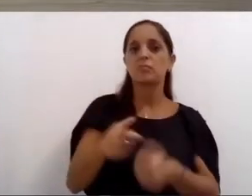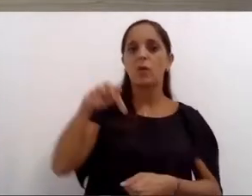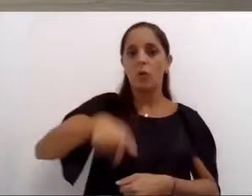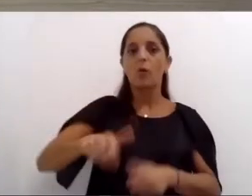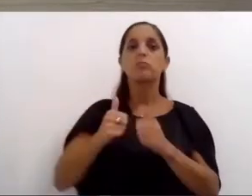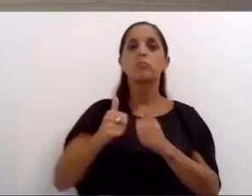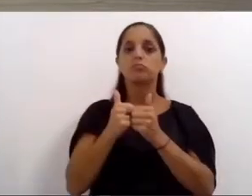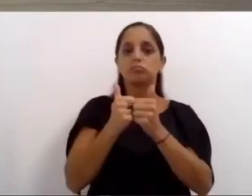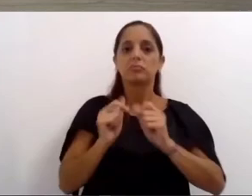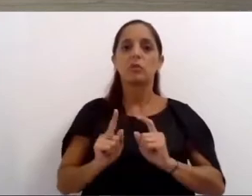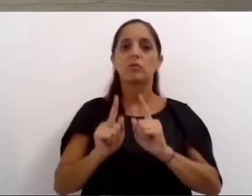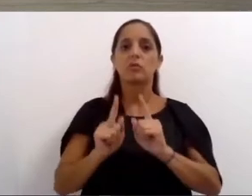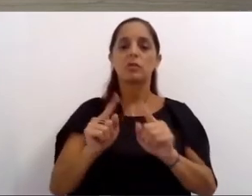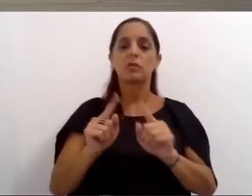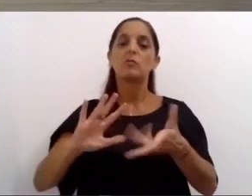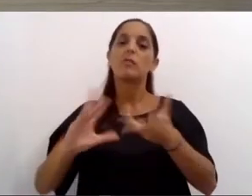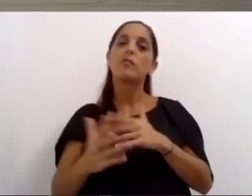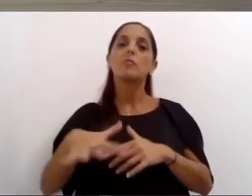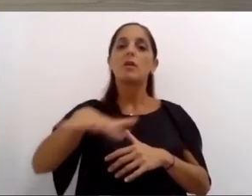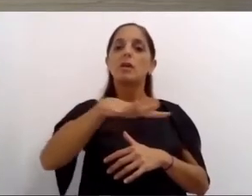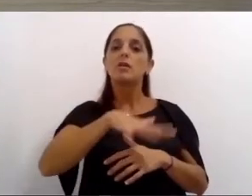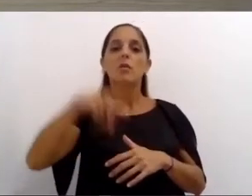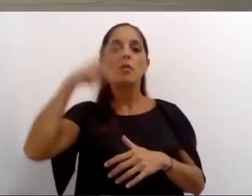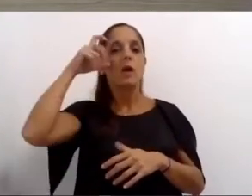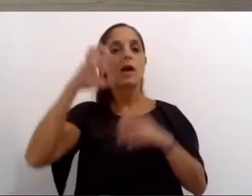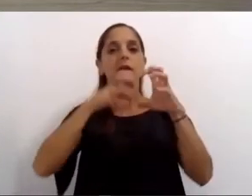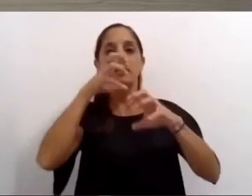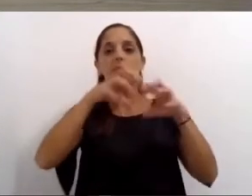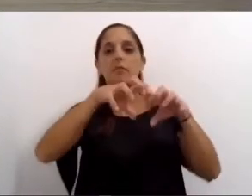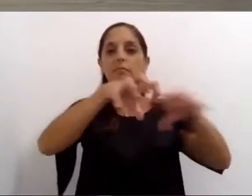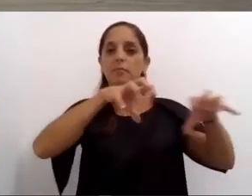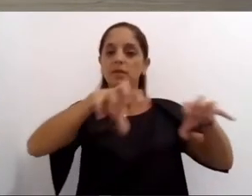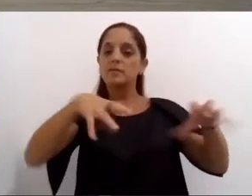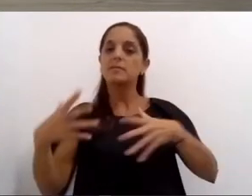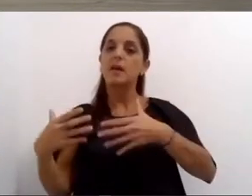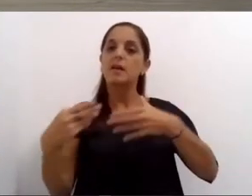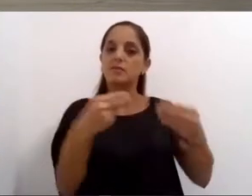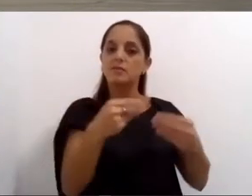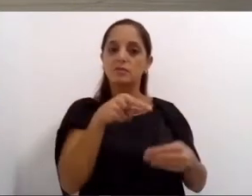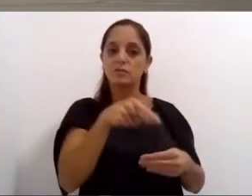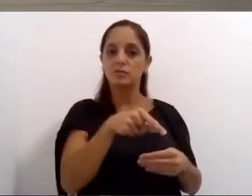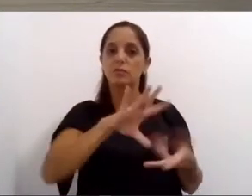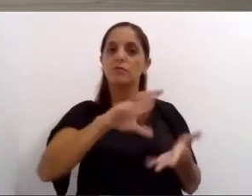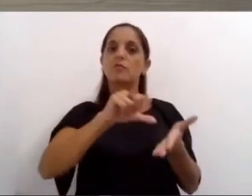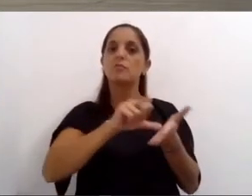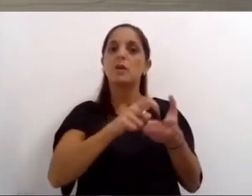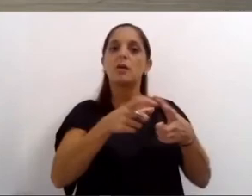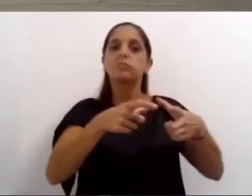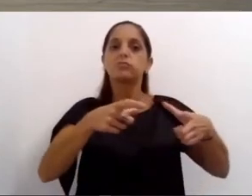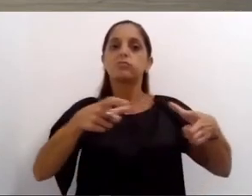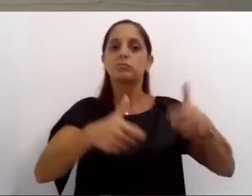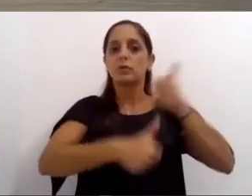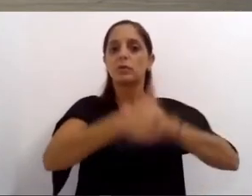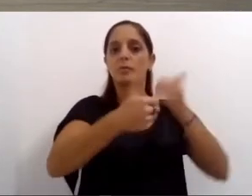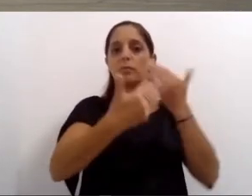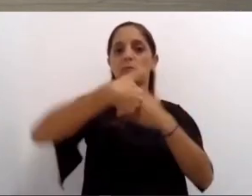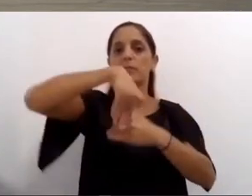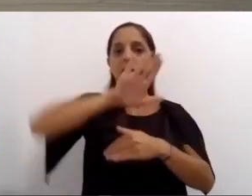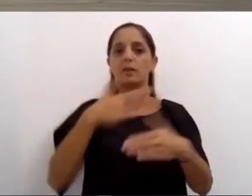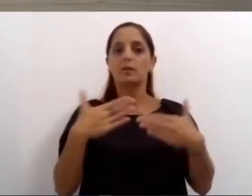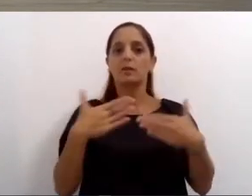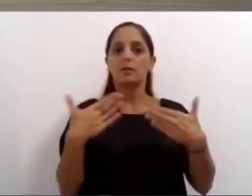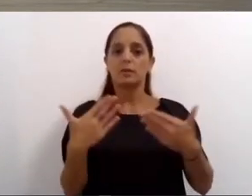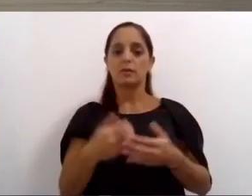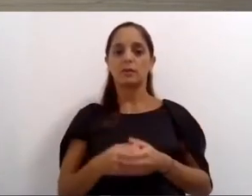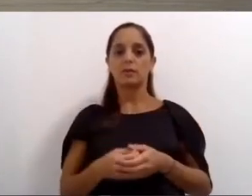hoy generando aportes al sector empresarial que nos permitan potenciar los talentos de la ciudad y ser más competitivos genera